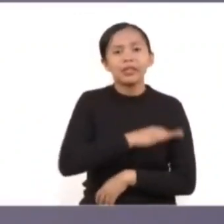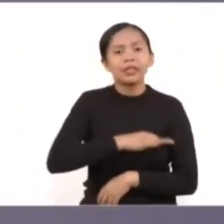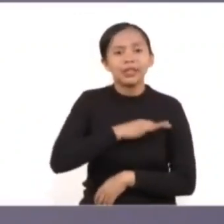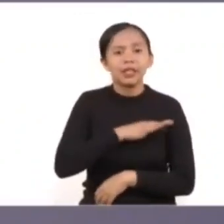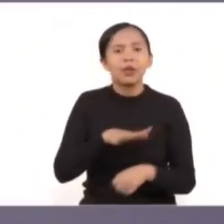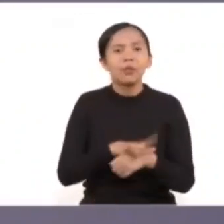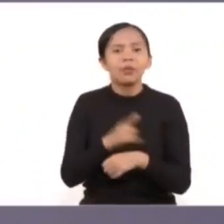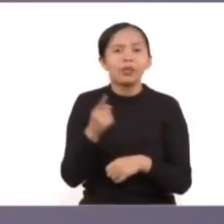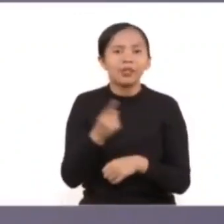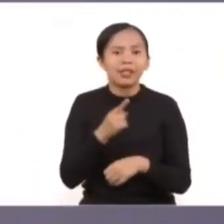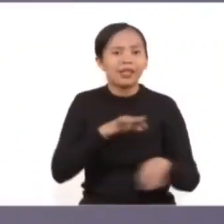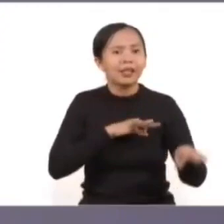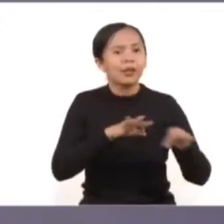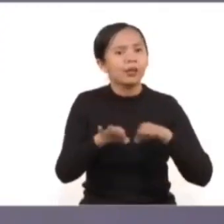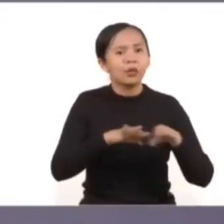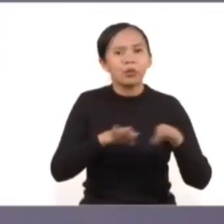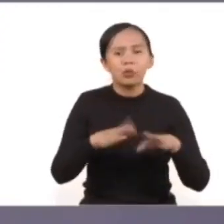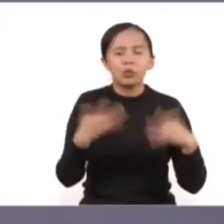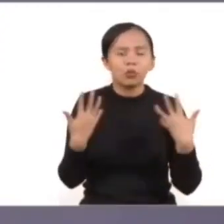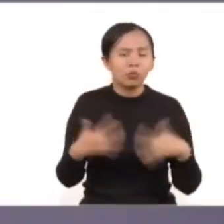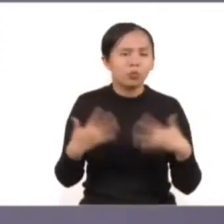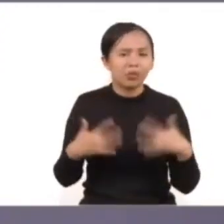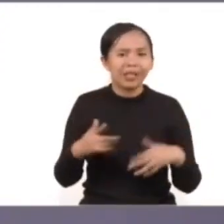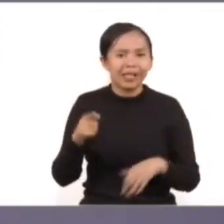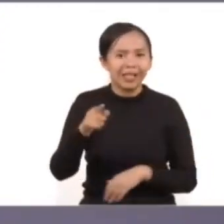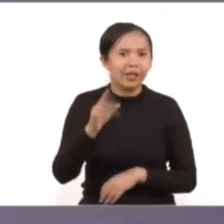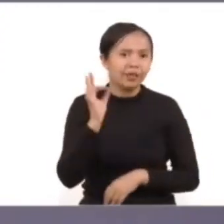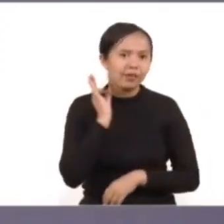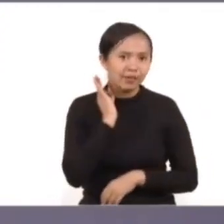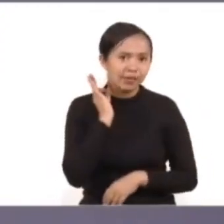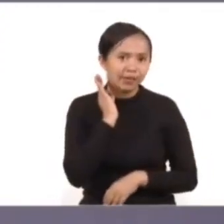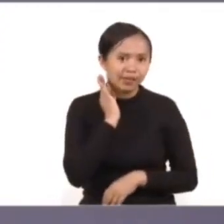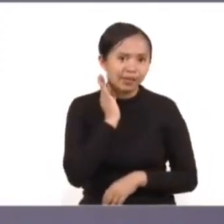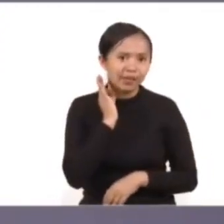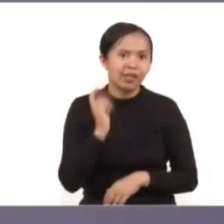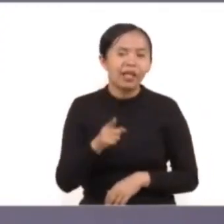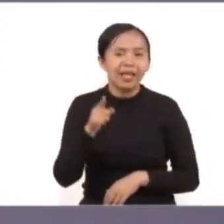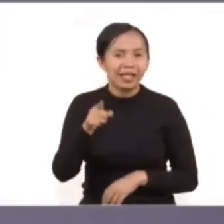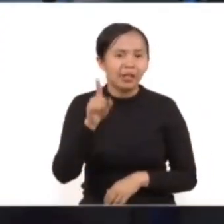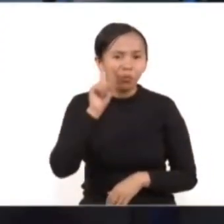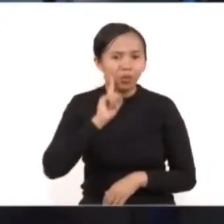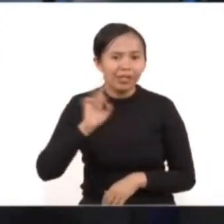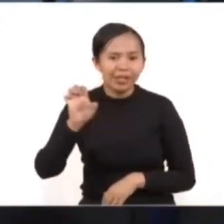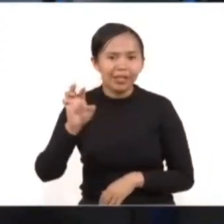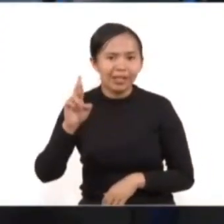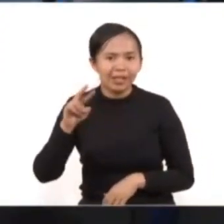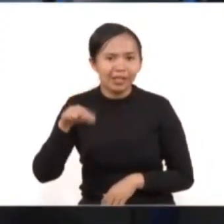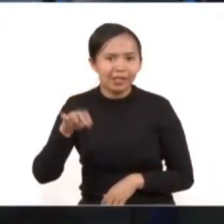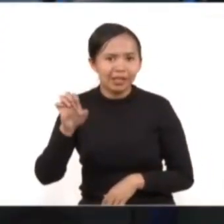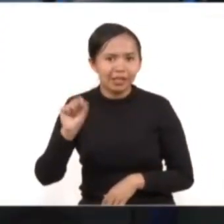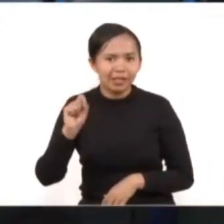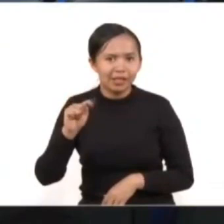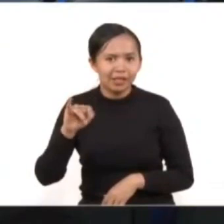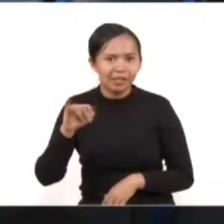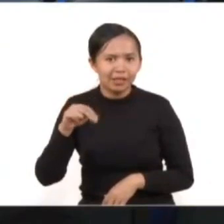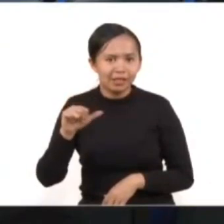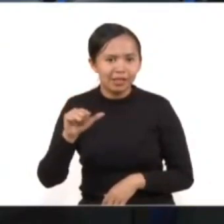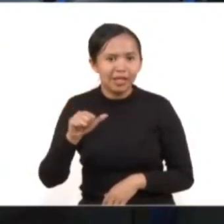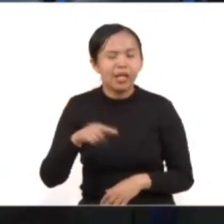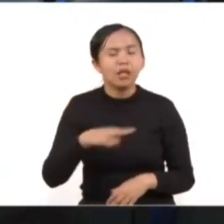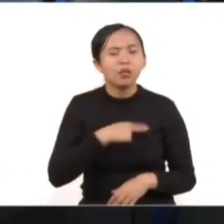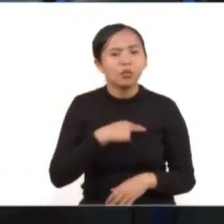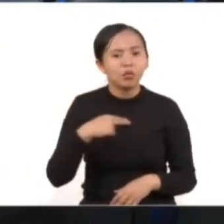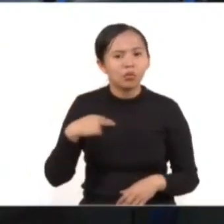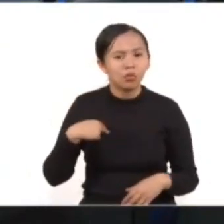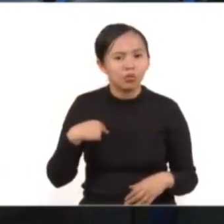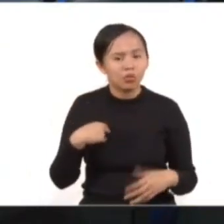constante, prudente, oportuno que ha encabezado en la Fiscalía General de Justicia Ernestina Godoy, con quien yo y mis compañeros y compañeras